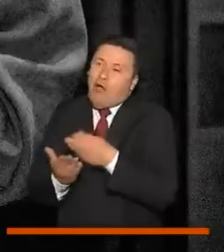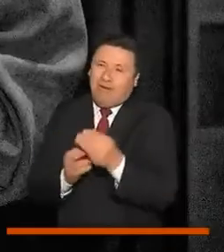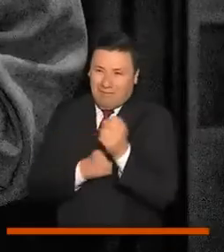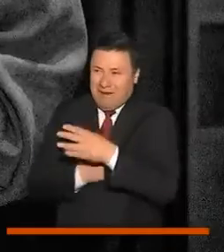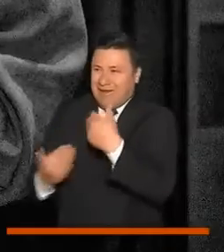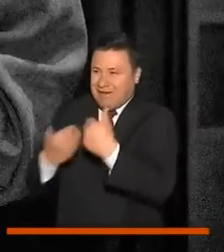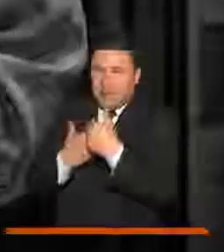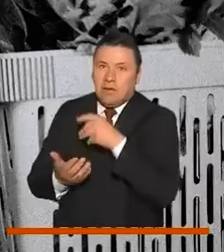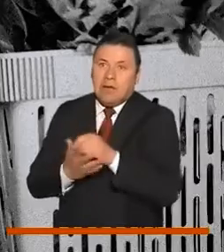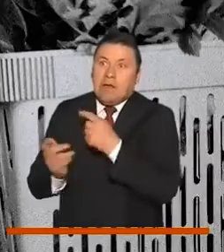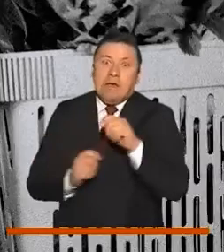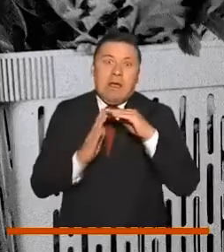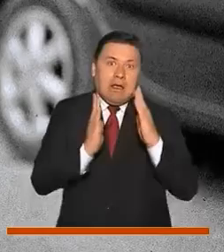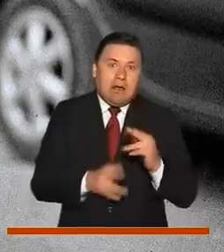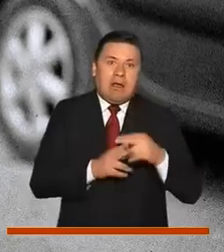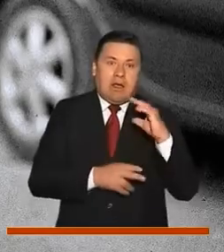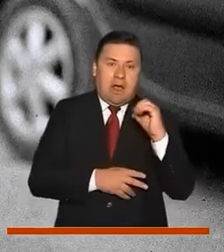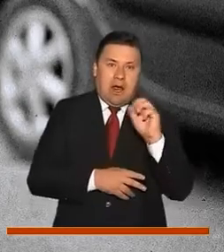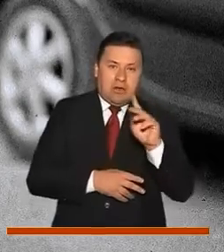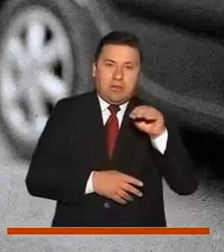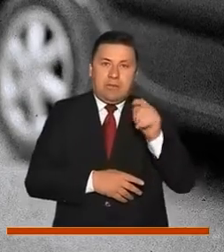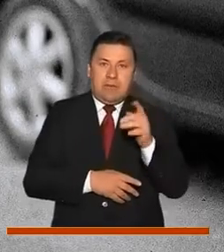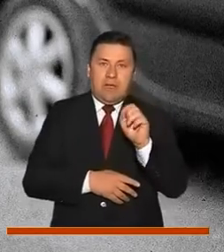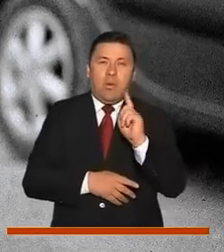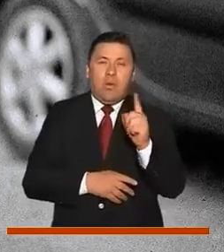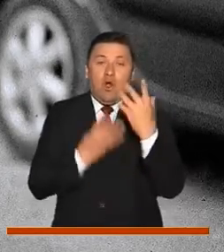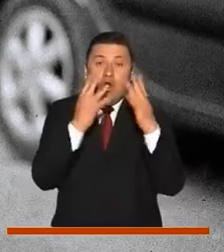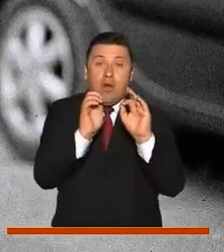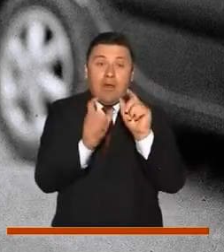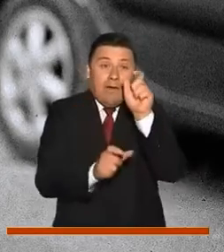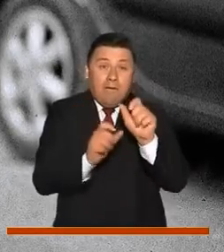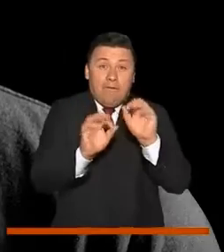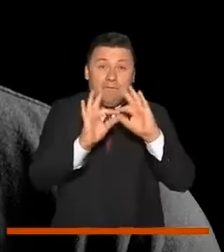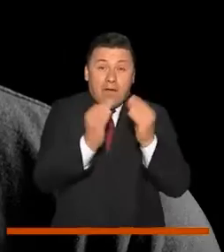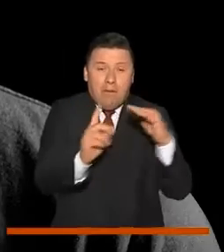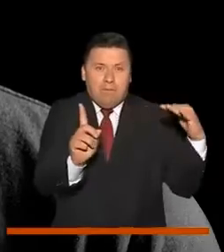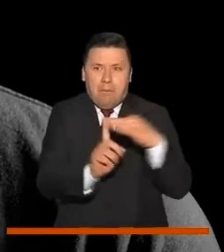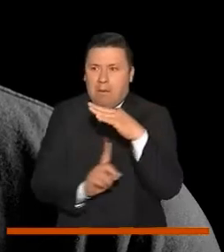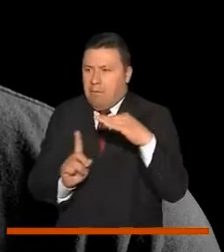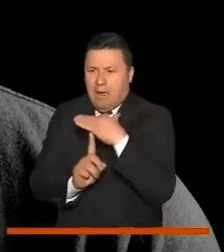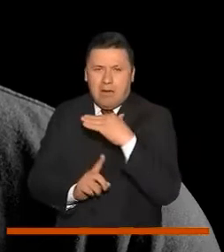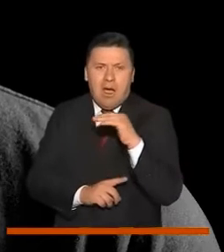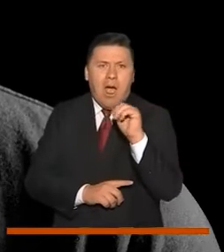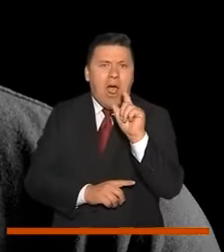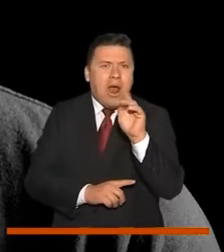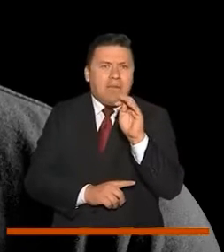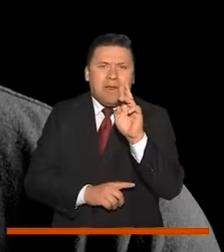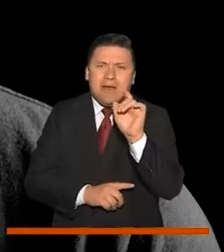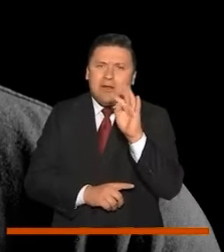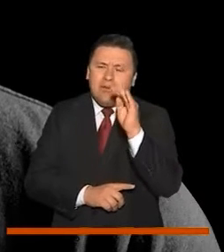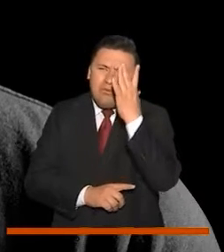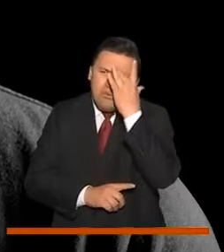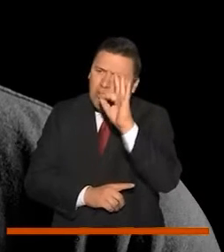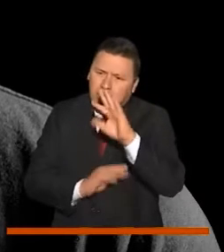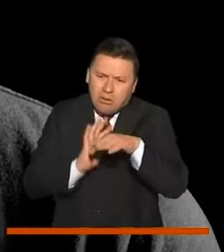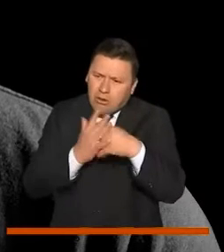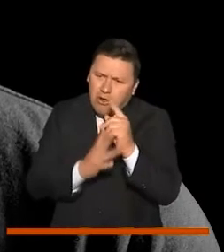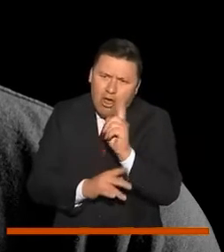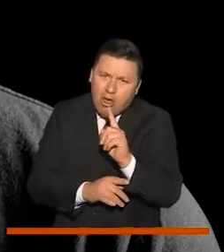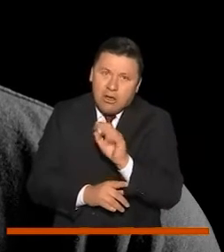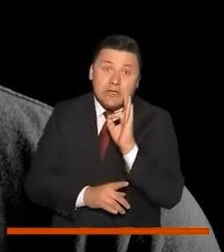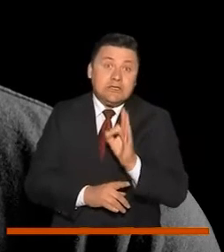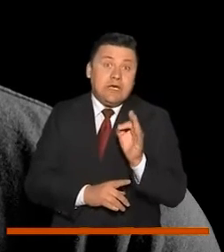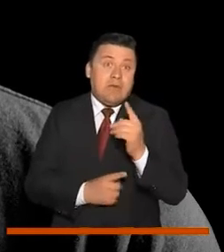casa, así como Carlos y Miguel, más de 90 familias están contagiadas. Alberto, ¿por qué no te lavas las manos con frecuencia?